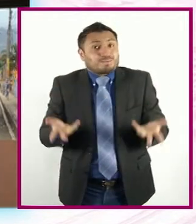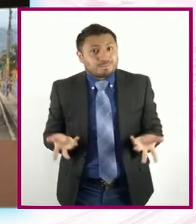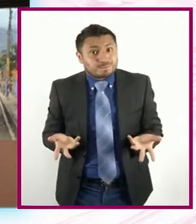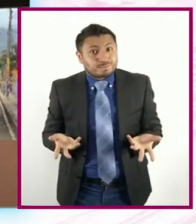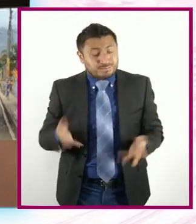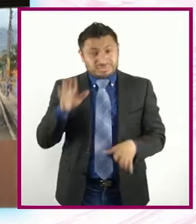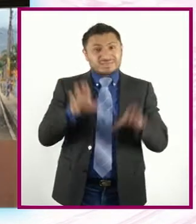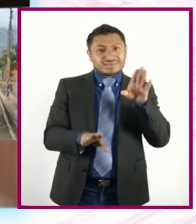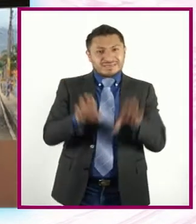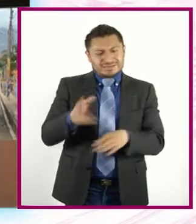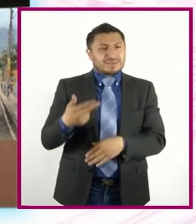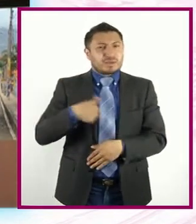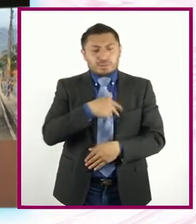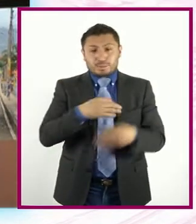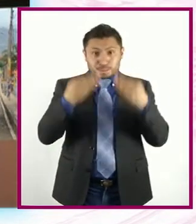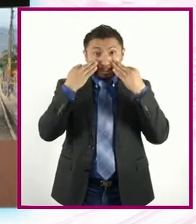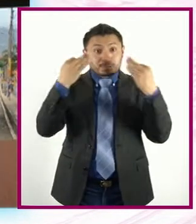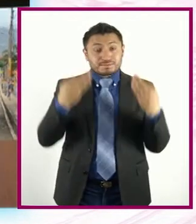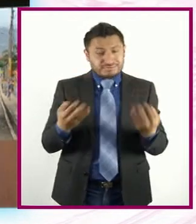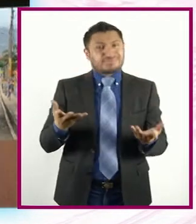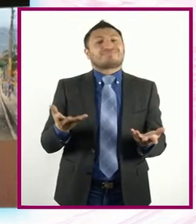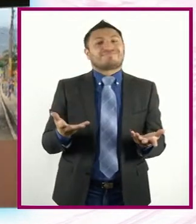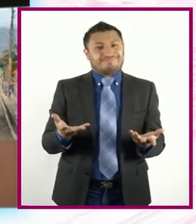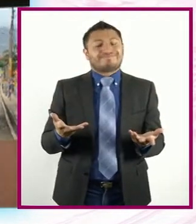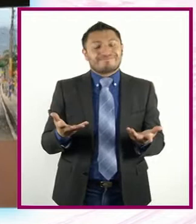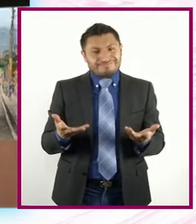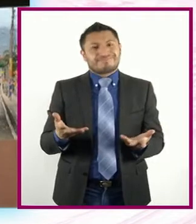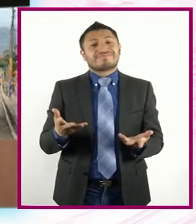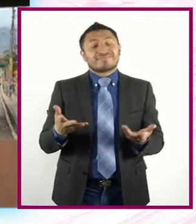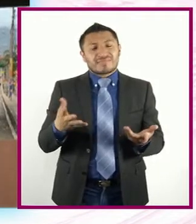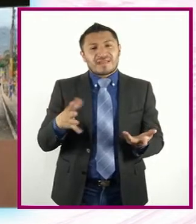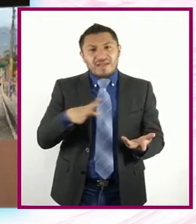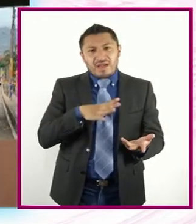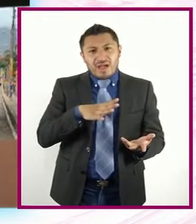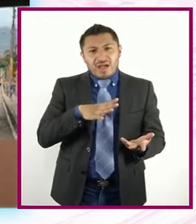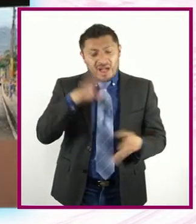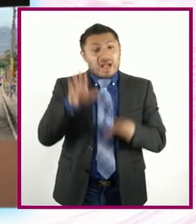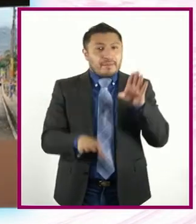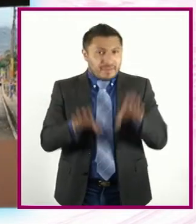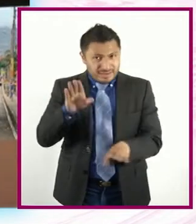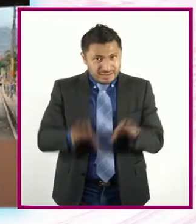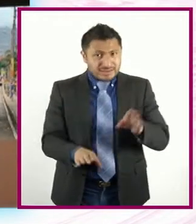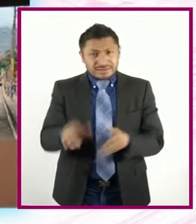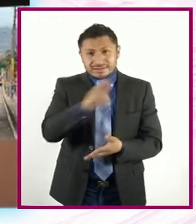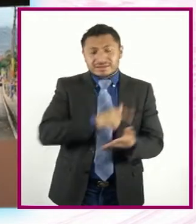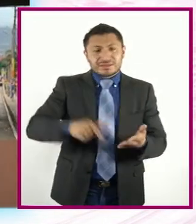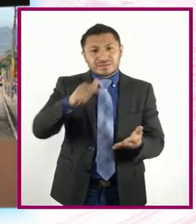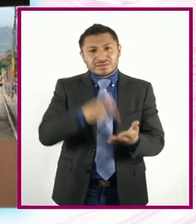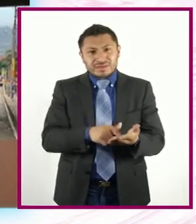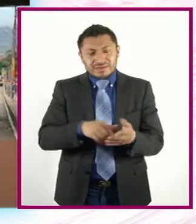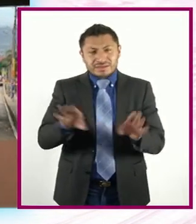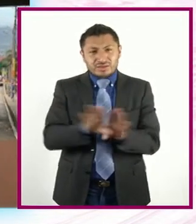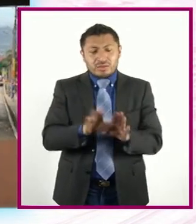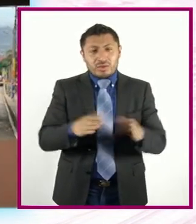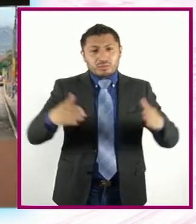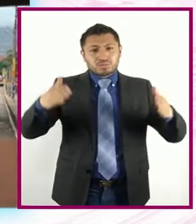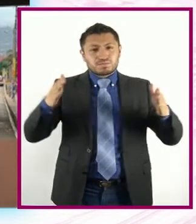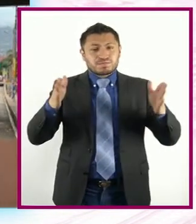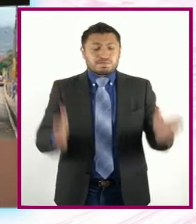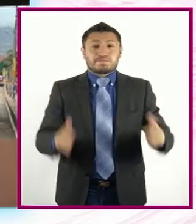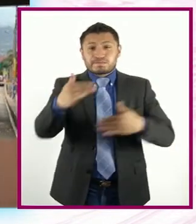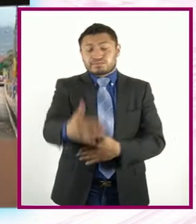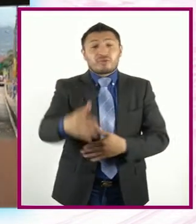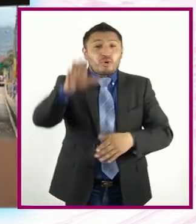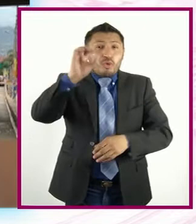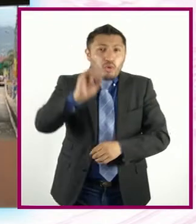Y a veces Pues nos damos cuenta Que hay Algunas Veces En las que Los espacios Pues están delimitados O la